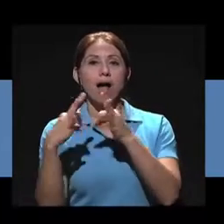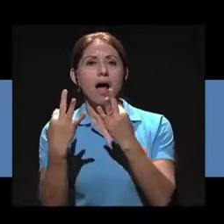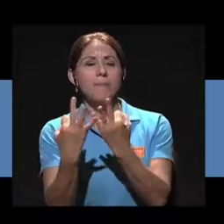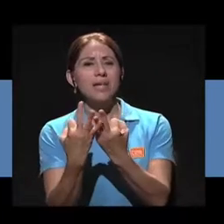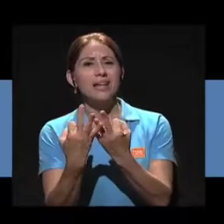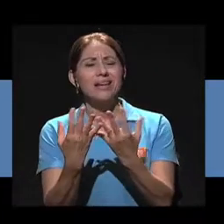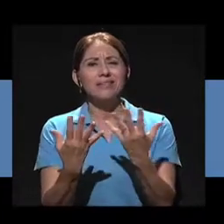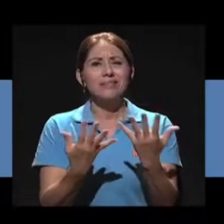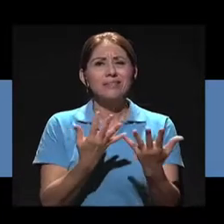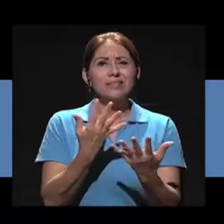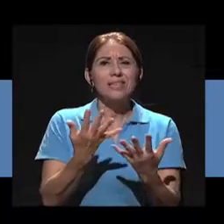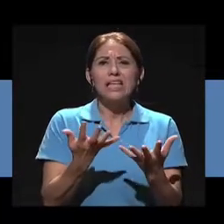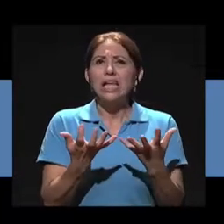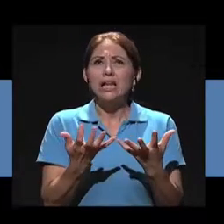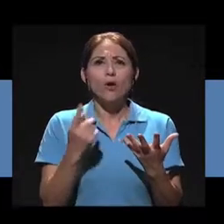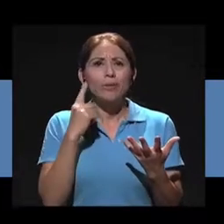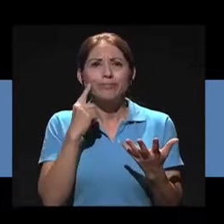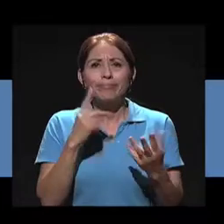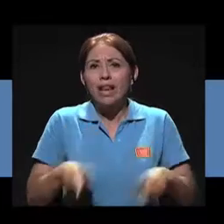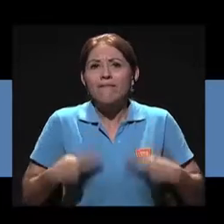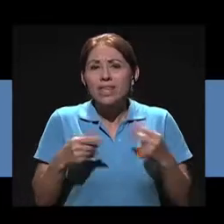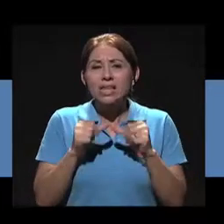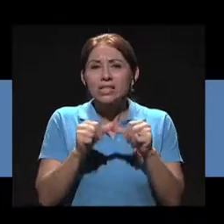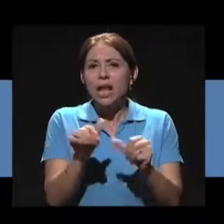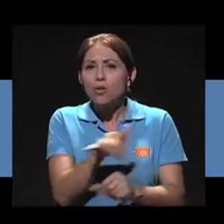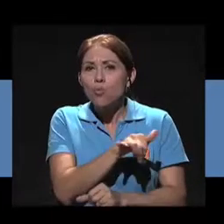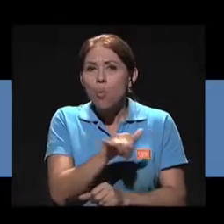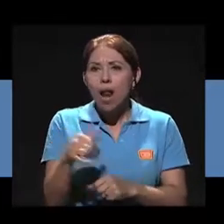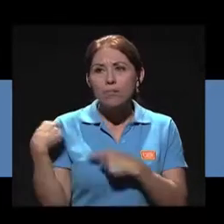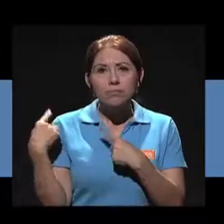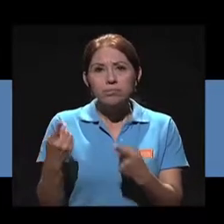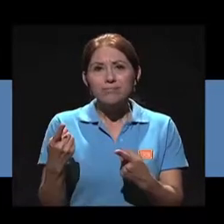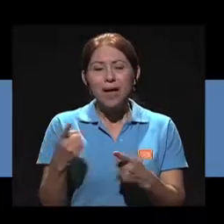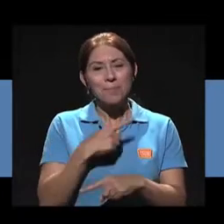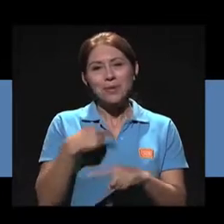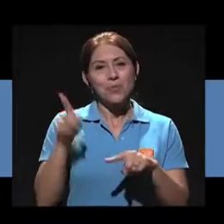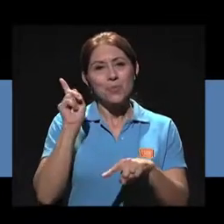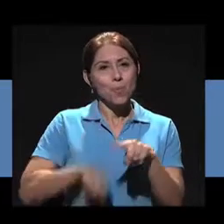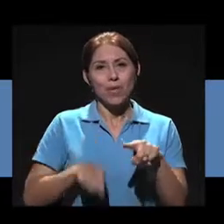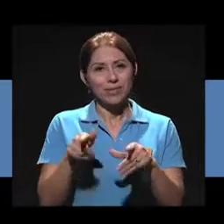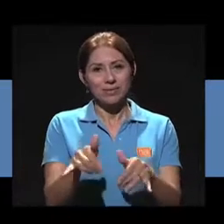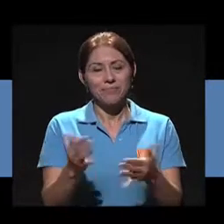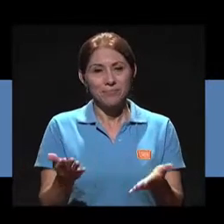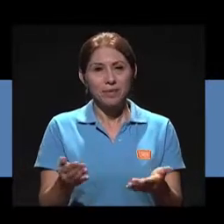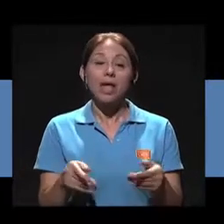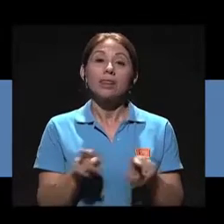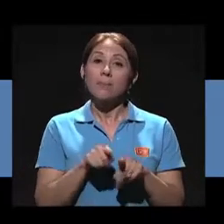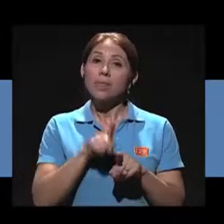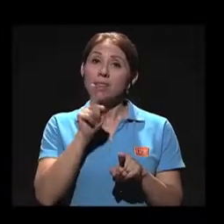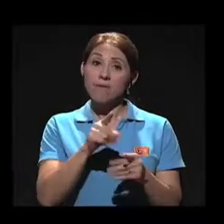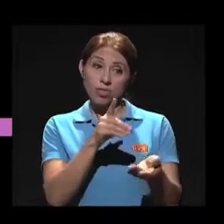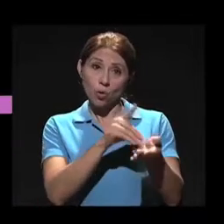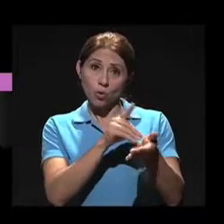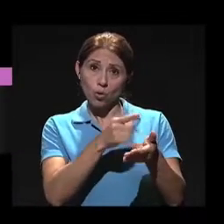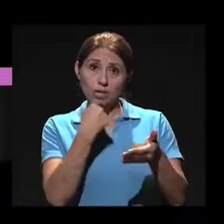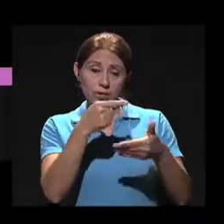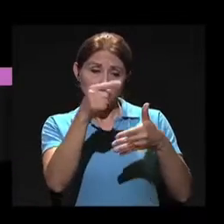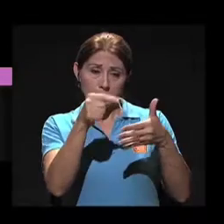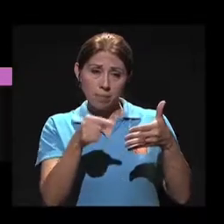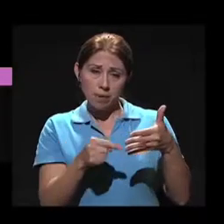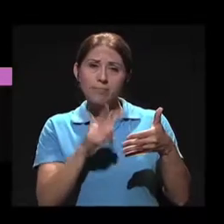ese sentimiento de que quieren que la vida siga igual y la vida no puede seguir. Lo otro es seguir todas las recomendaciones del médico,